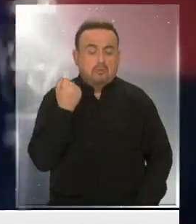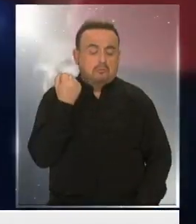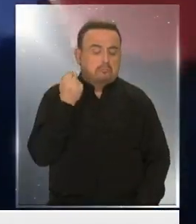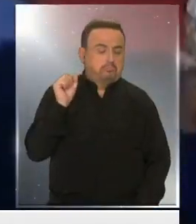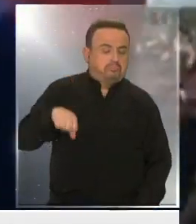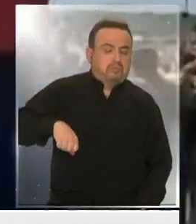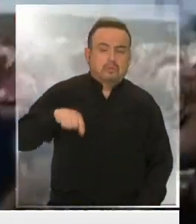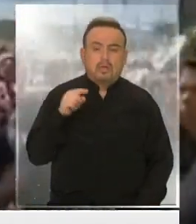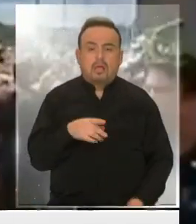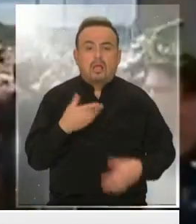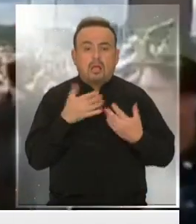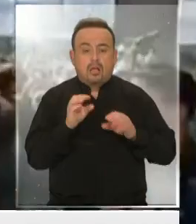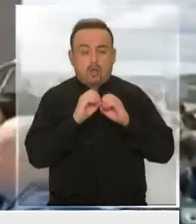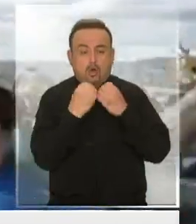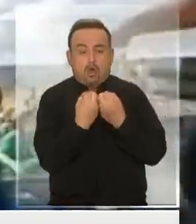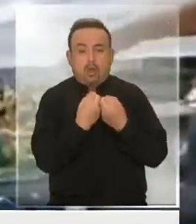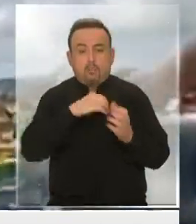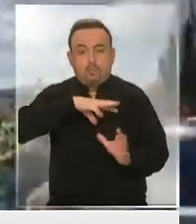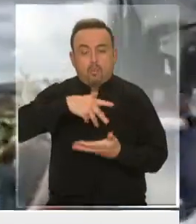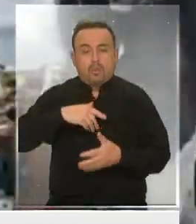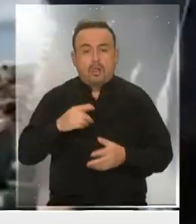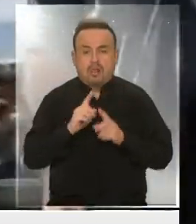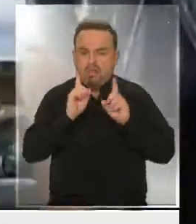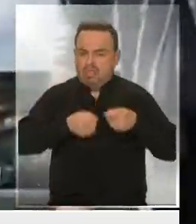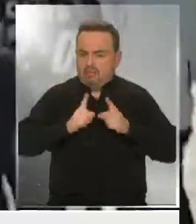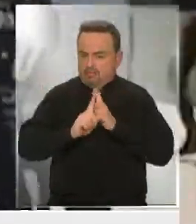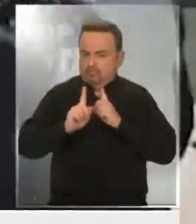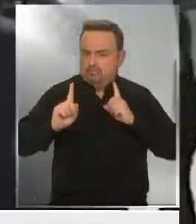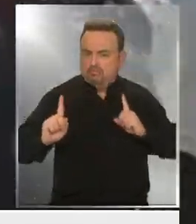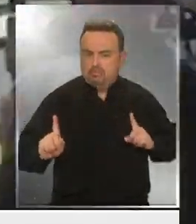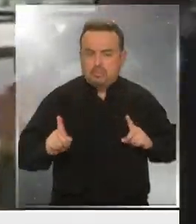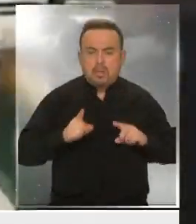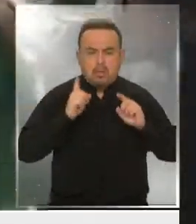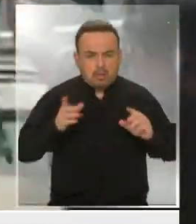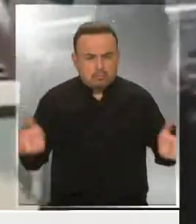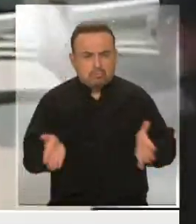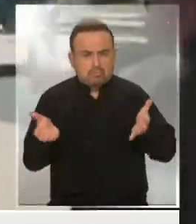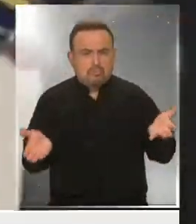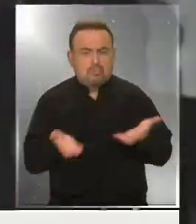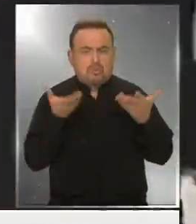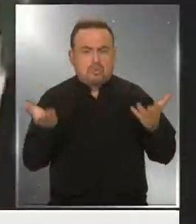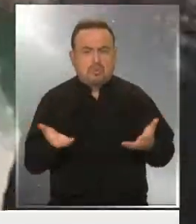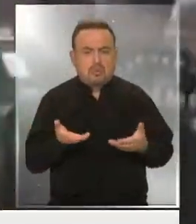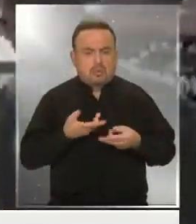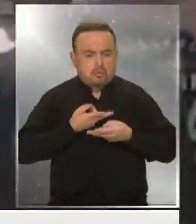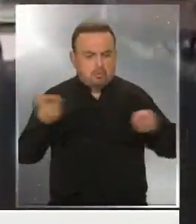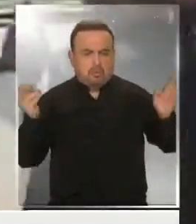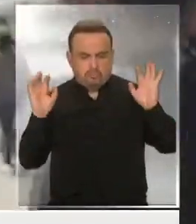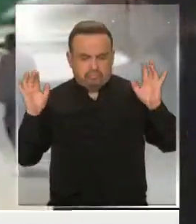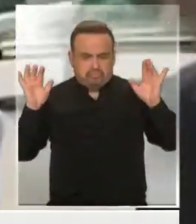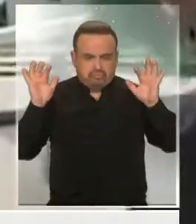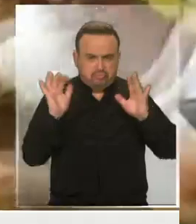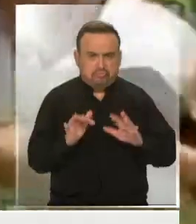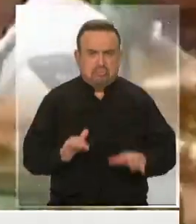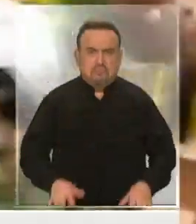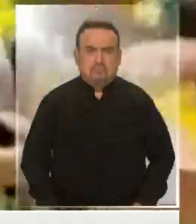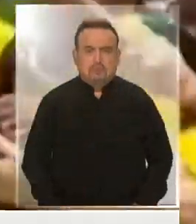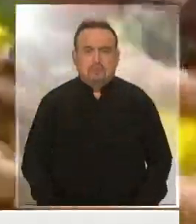recomendaciones de la OMS sobre el distanciamiento social, impulsando incluso manifestaciones públicas.